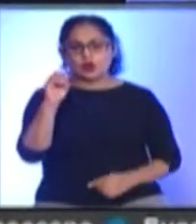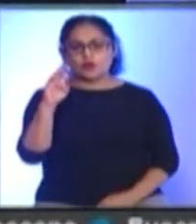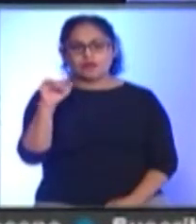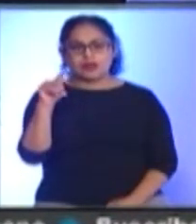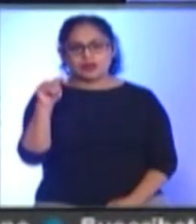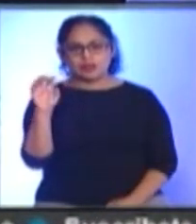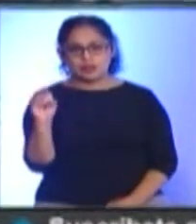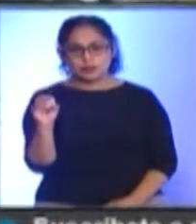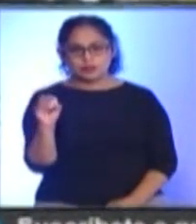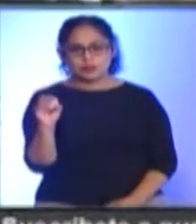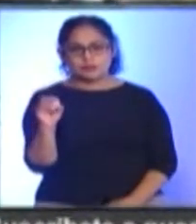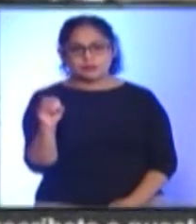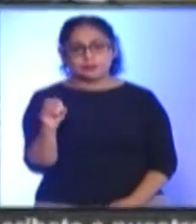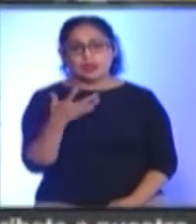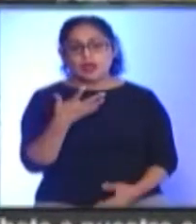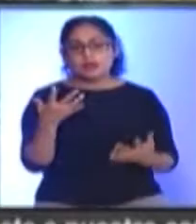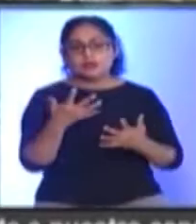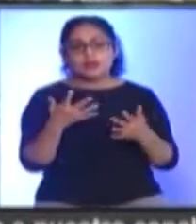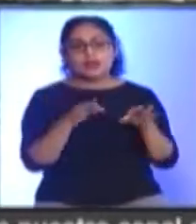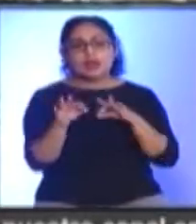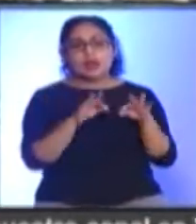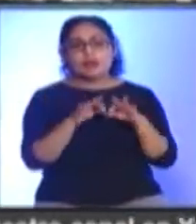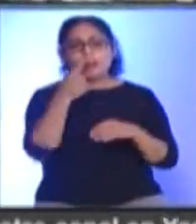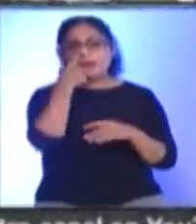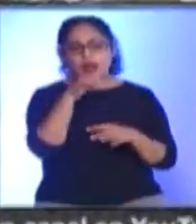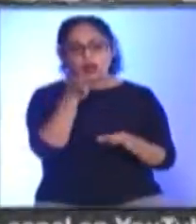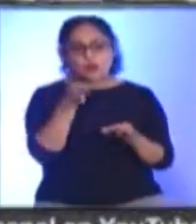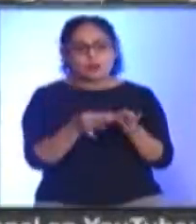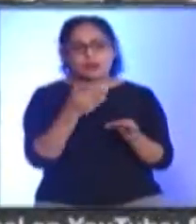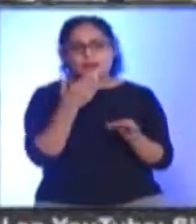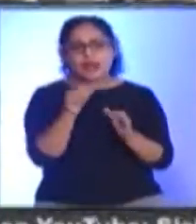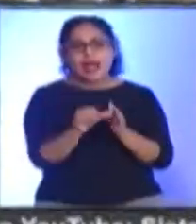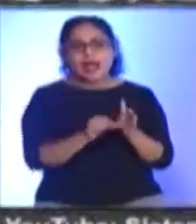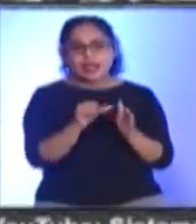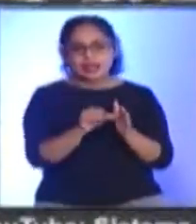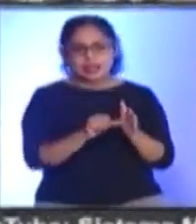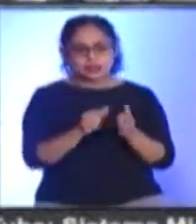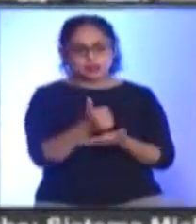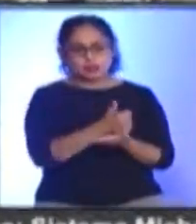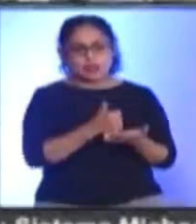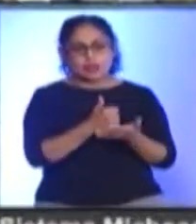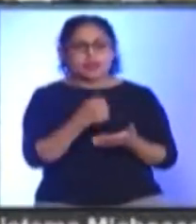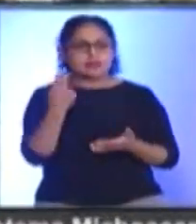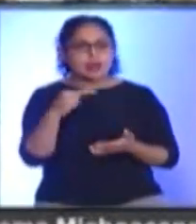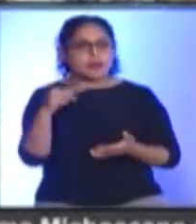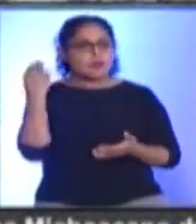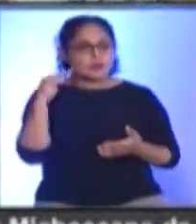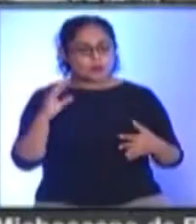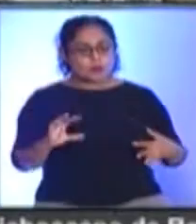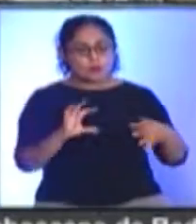Delgado Avance el trabajo Para cumplir Con la agenda ciudadana Por un bien común Morilia unida Respaldada Por 135